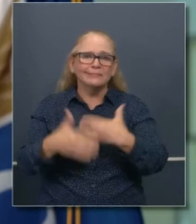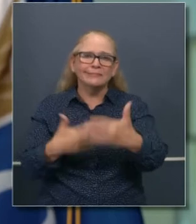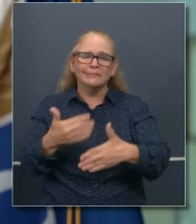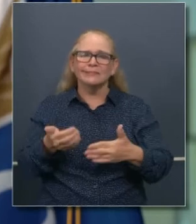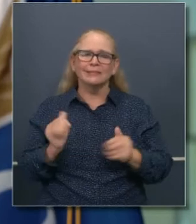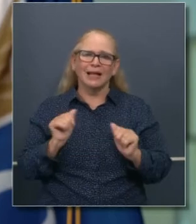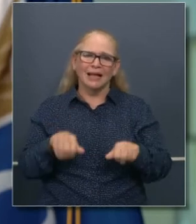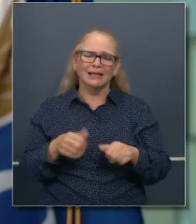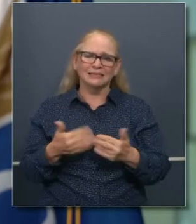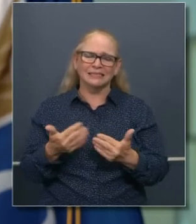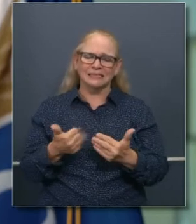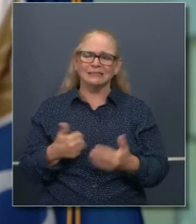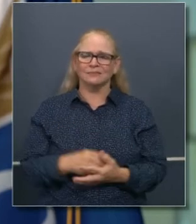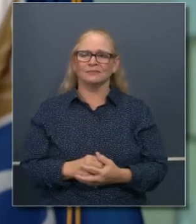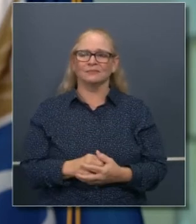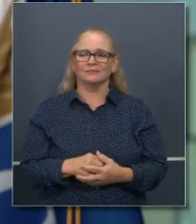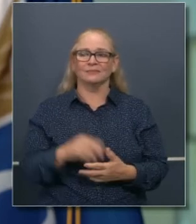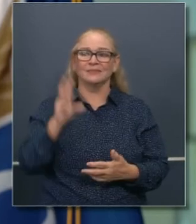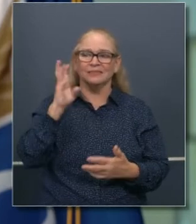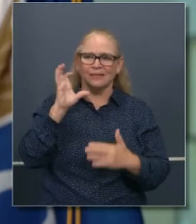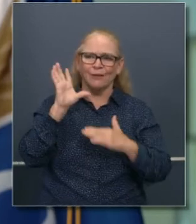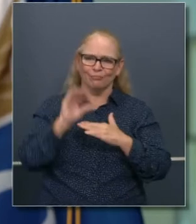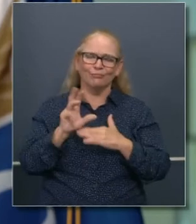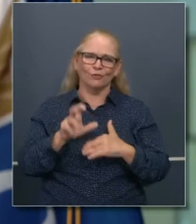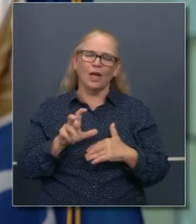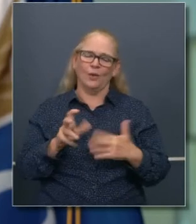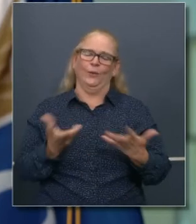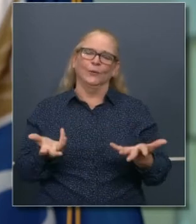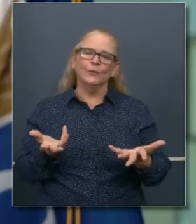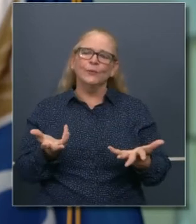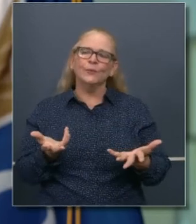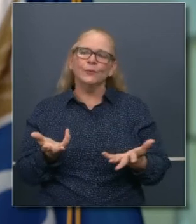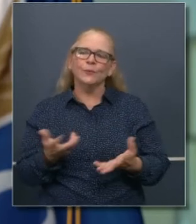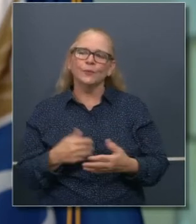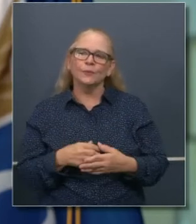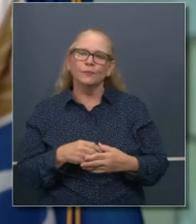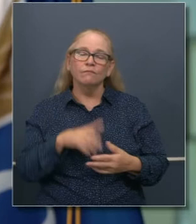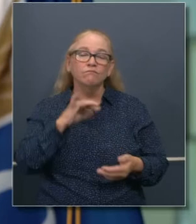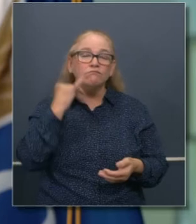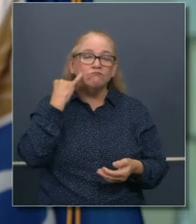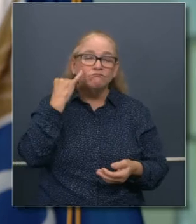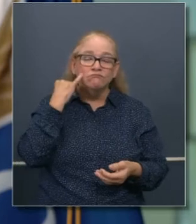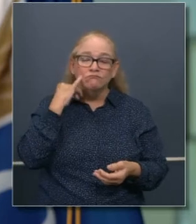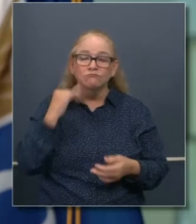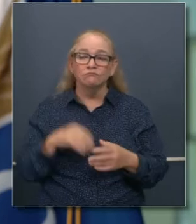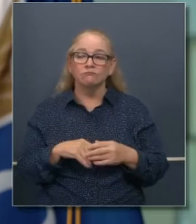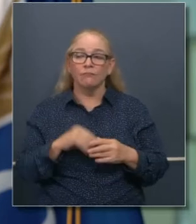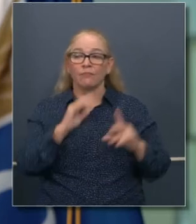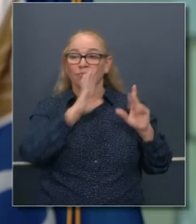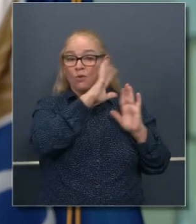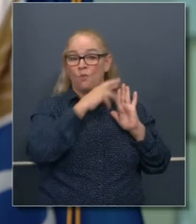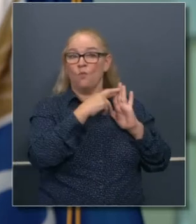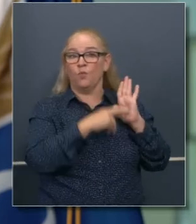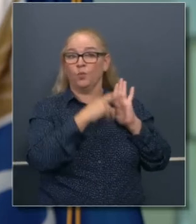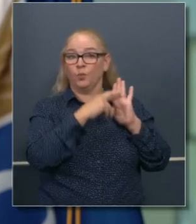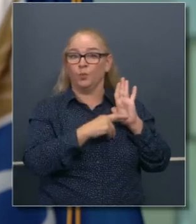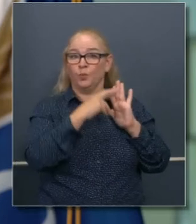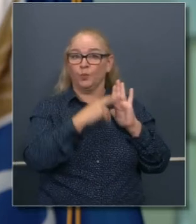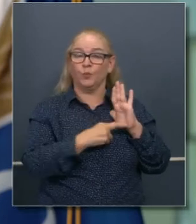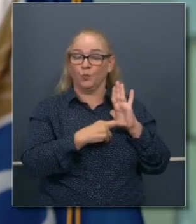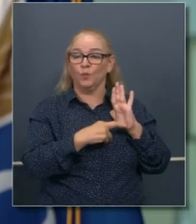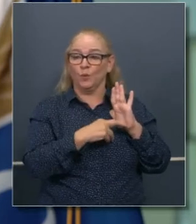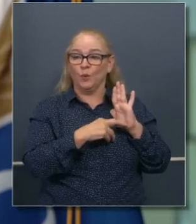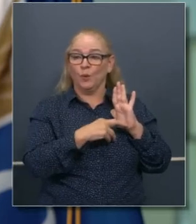fácil. Vamos de 600 a 300. Si las reglas de los